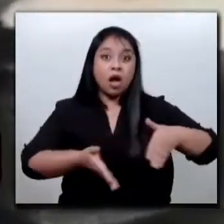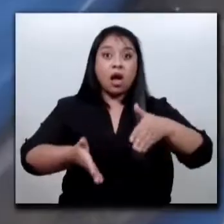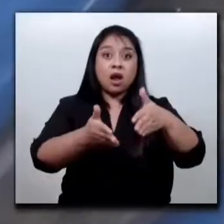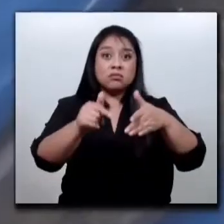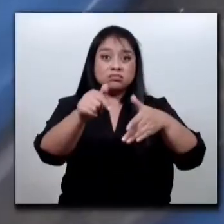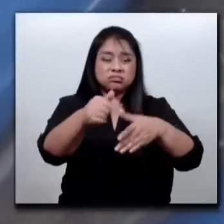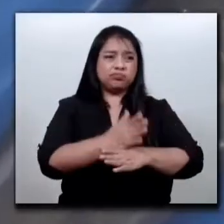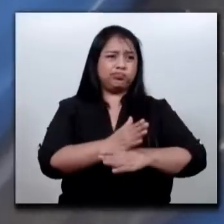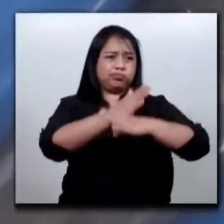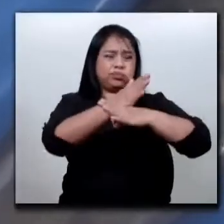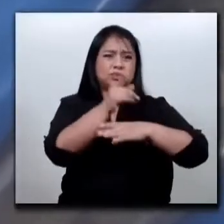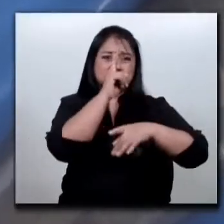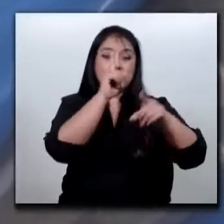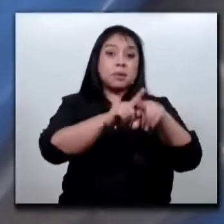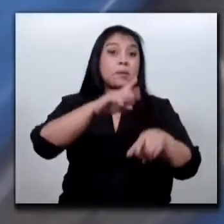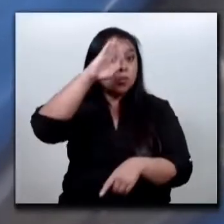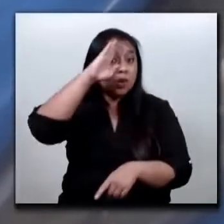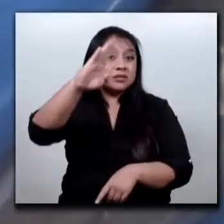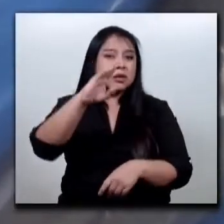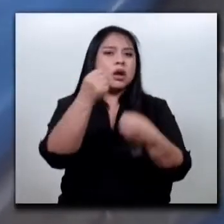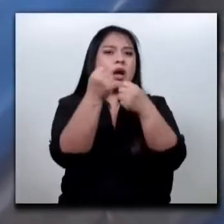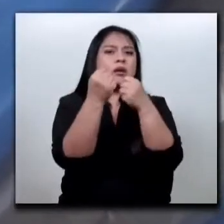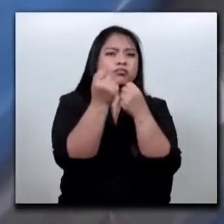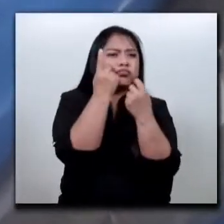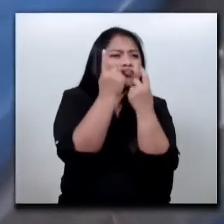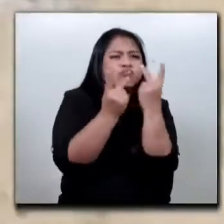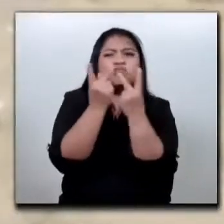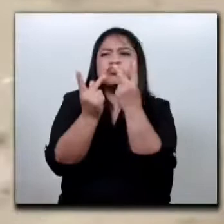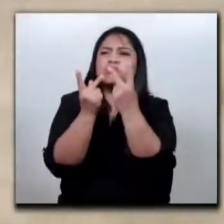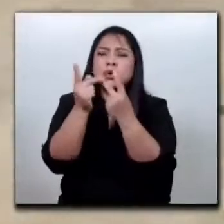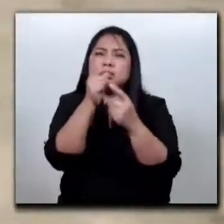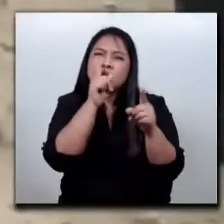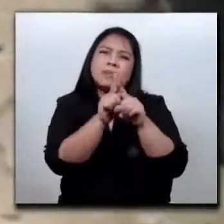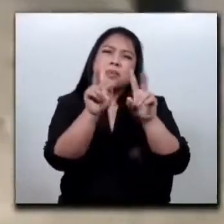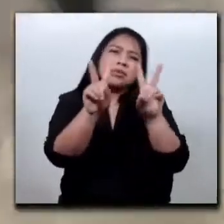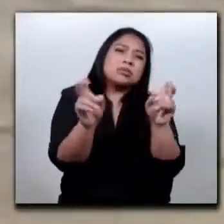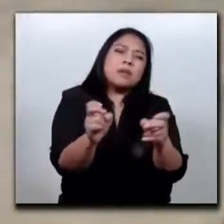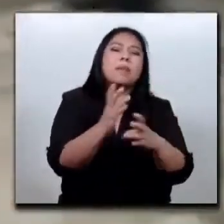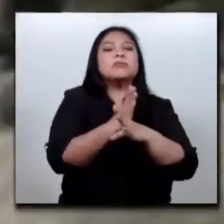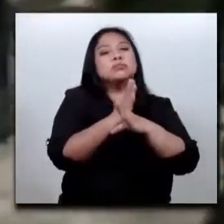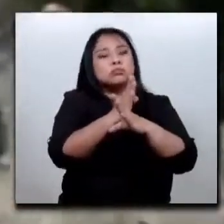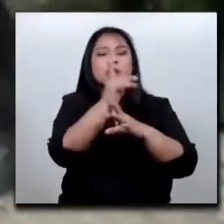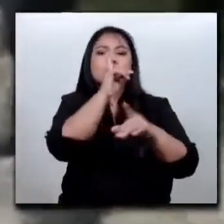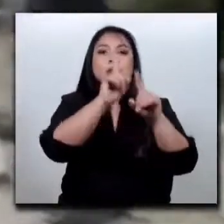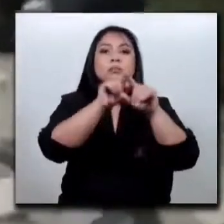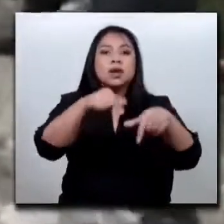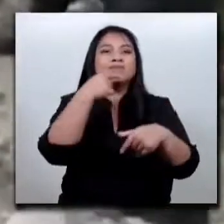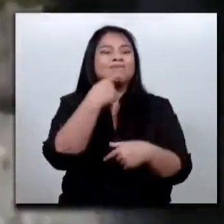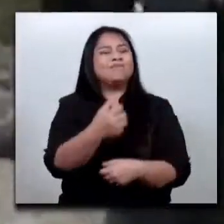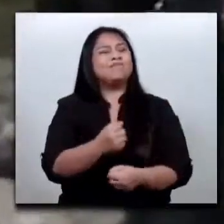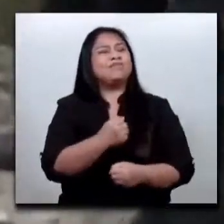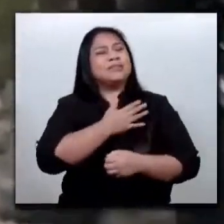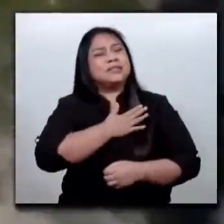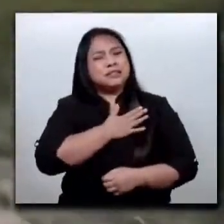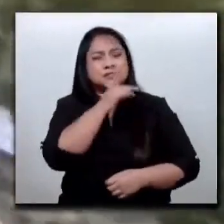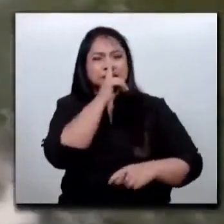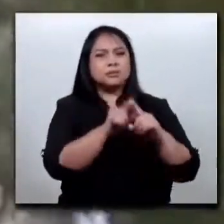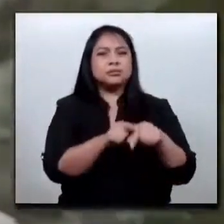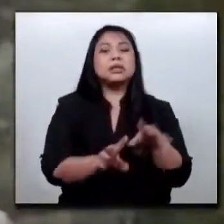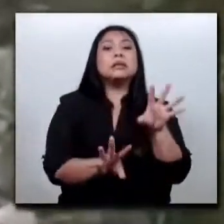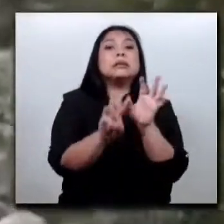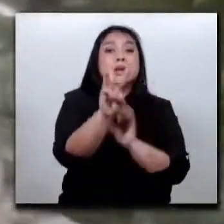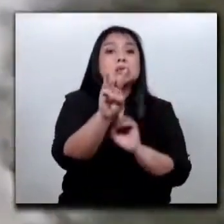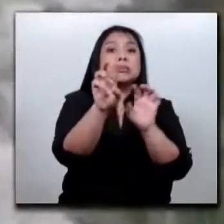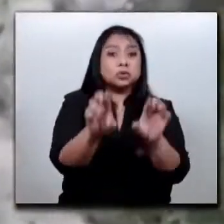de las fuerzas policiales que realizaban sus labores en materia de seguridad, donde se lamentó el fallecimiento de 13 personas,